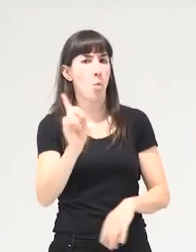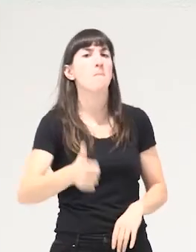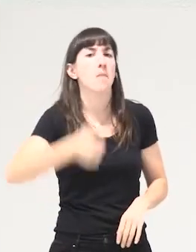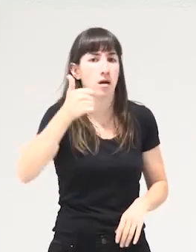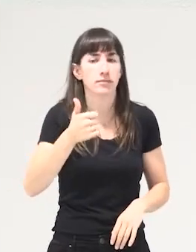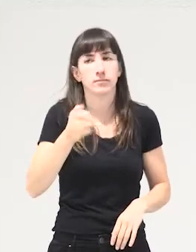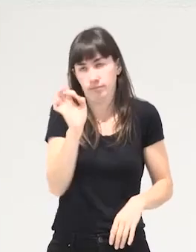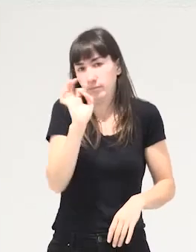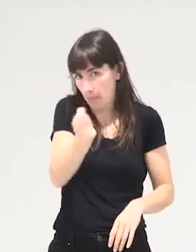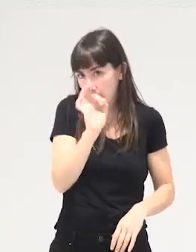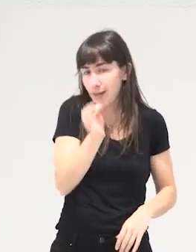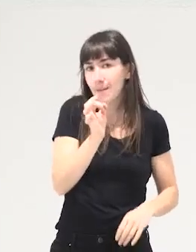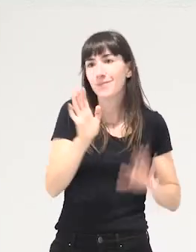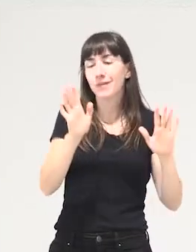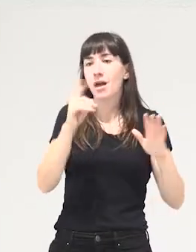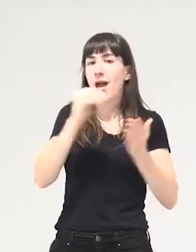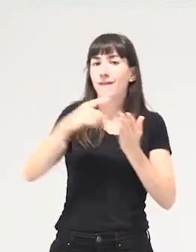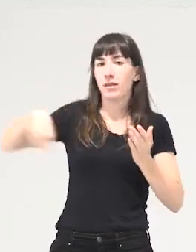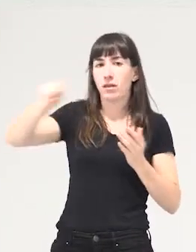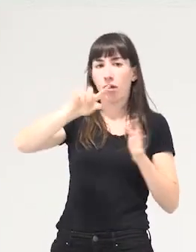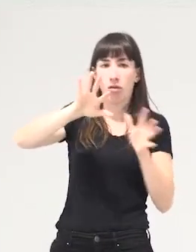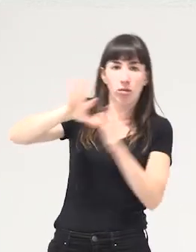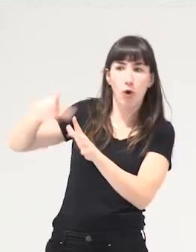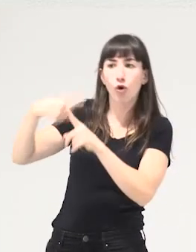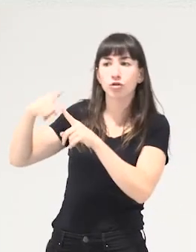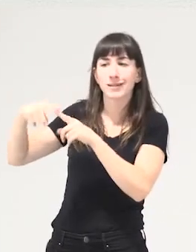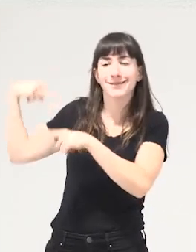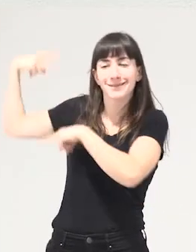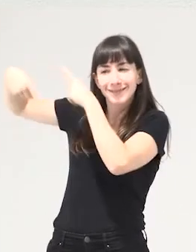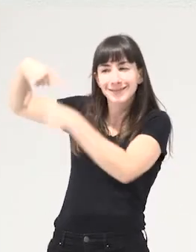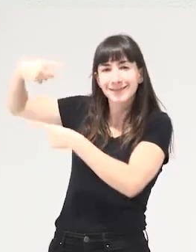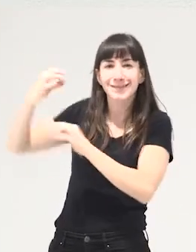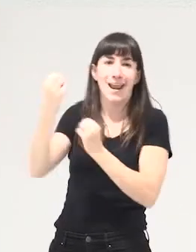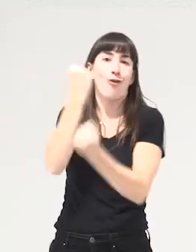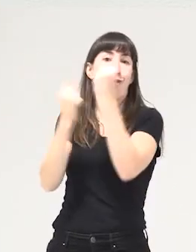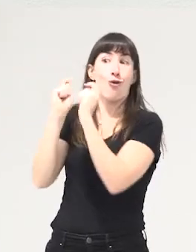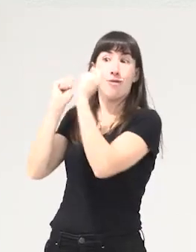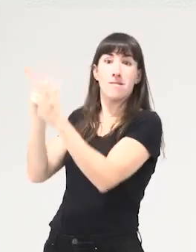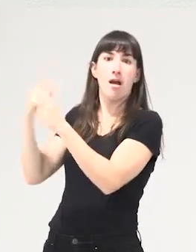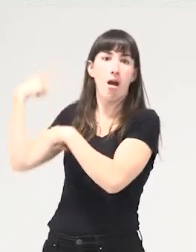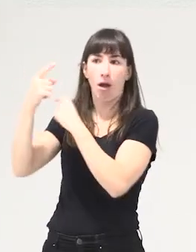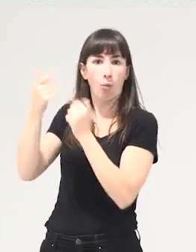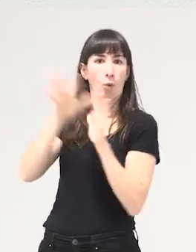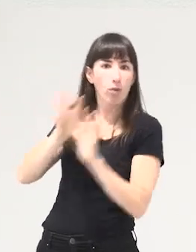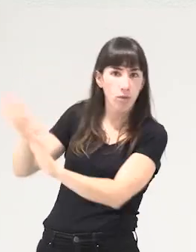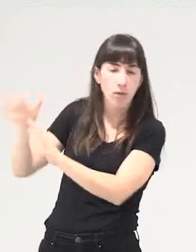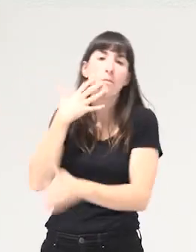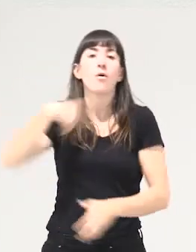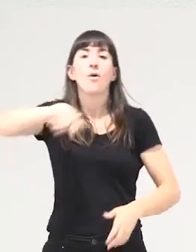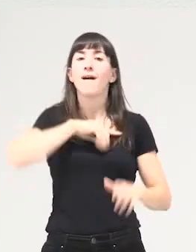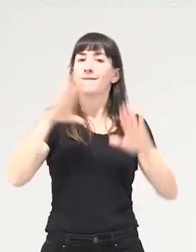y es verdad el problema es que a veces nos hemos dejado de lado las cosas tradicionalmente llamadas económicas entonces por ejemplo como feministas tenemos